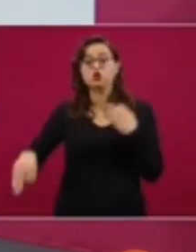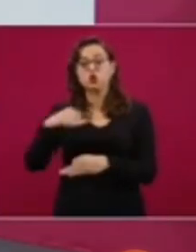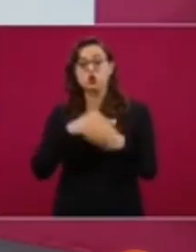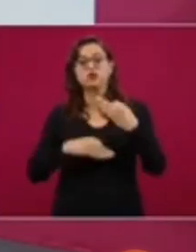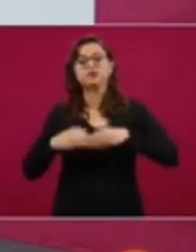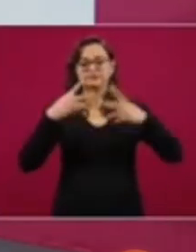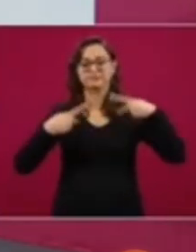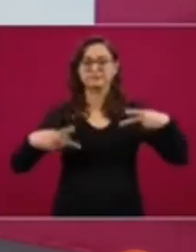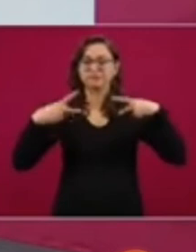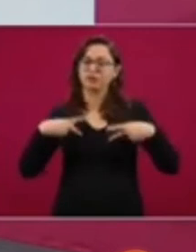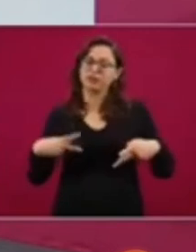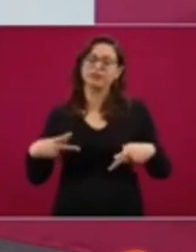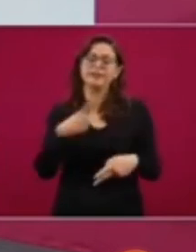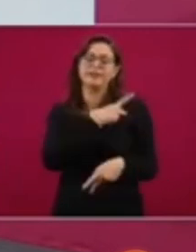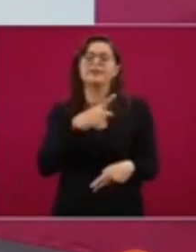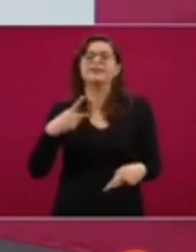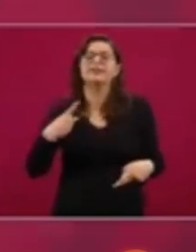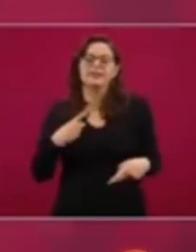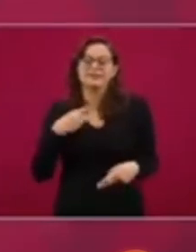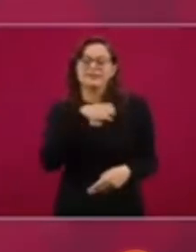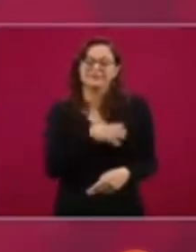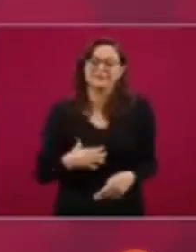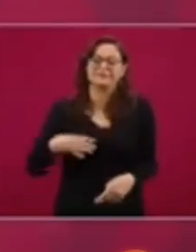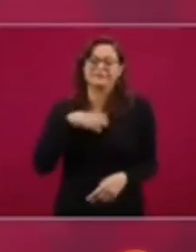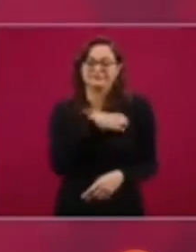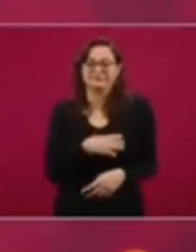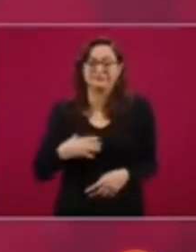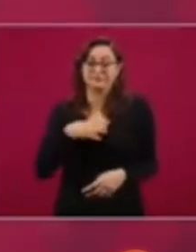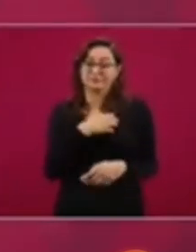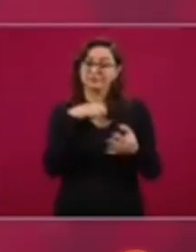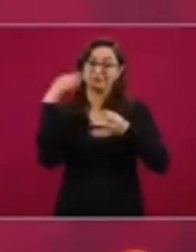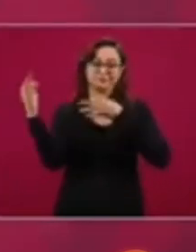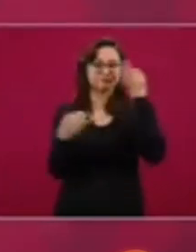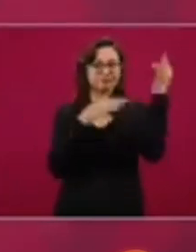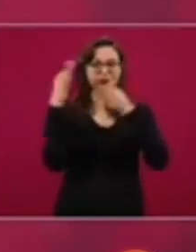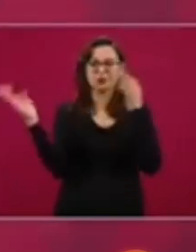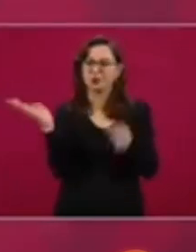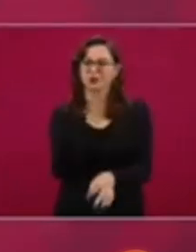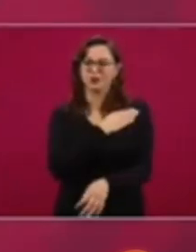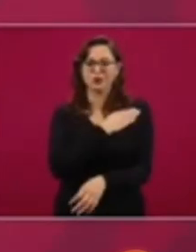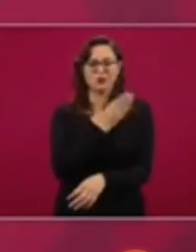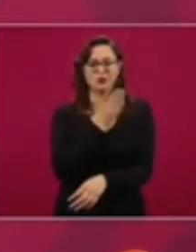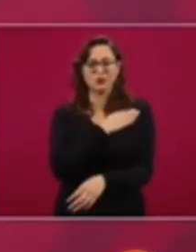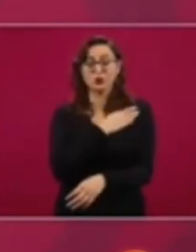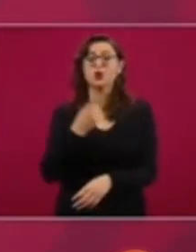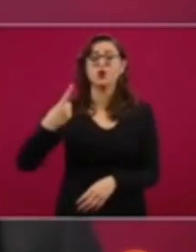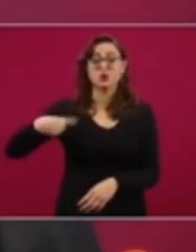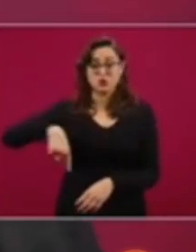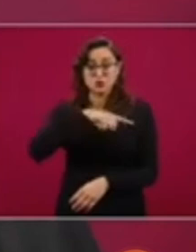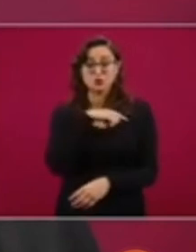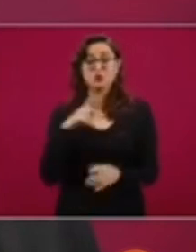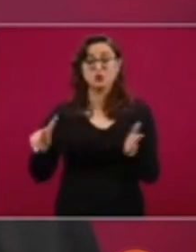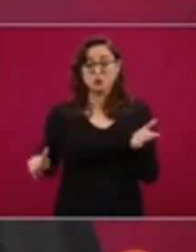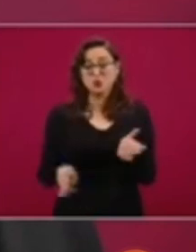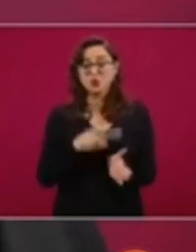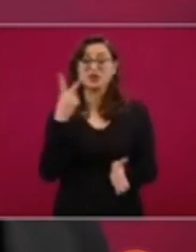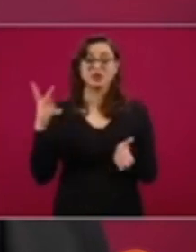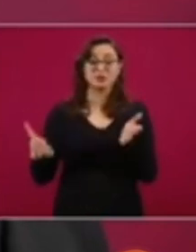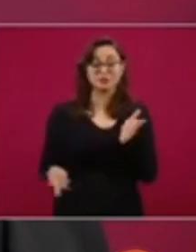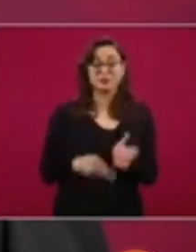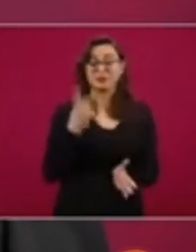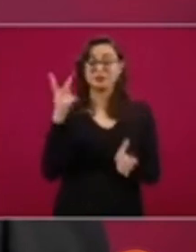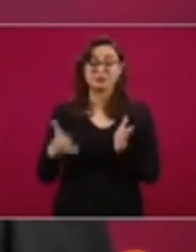deberemos de celebrar una noticia de este tamaño. Hemos dicho reiteradamente que si no aumentamos la